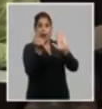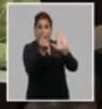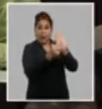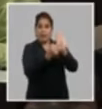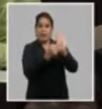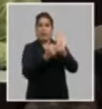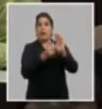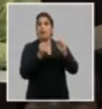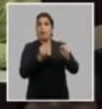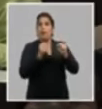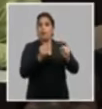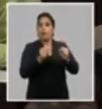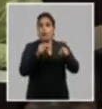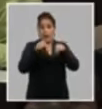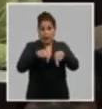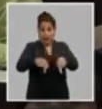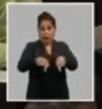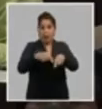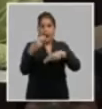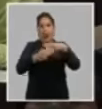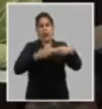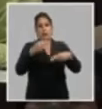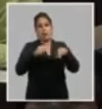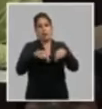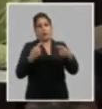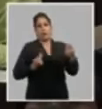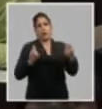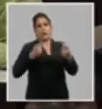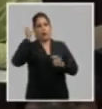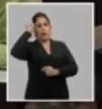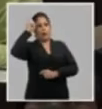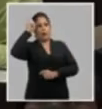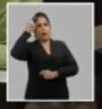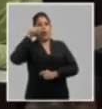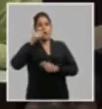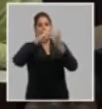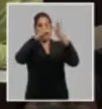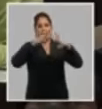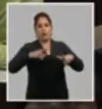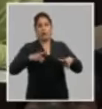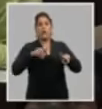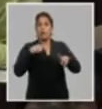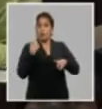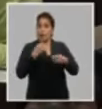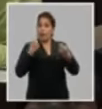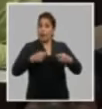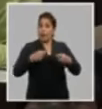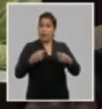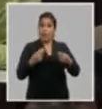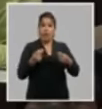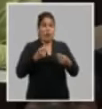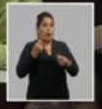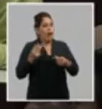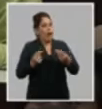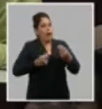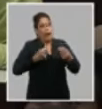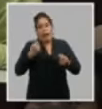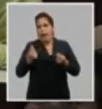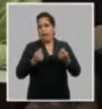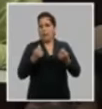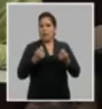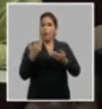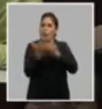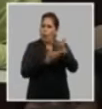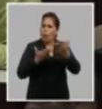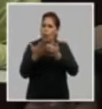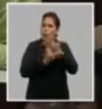más medios y fuerzas que las que estamos empleando en esta lucha ideológica en las redes sociales por lo tanto tenemos que ser proactivos tenemos que